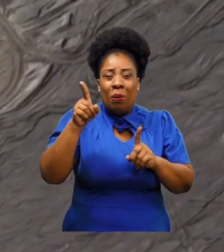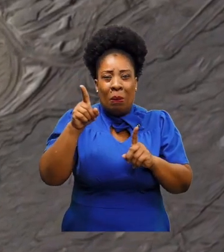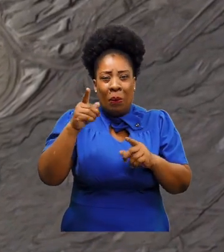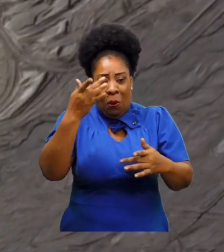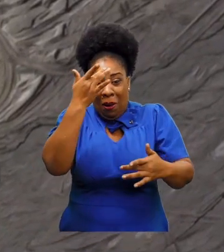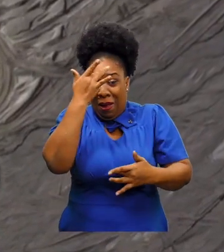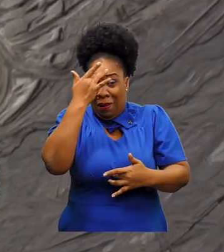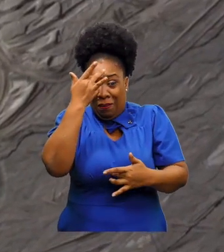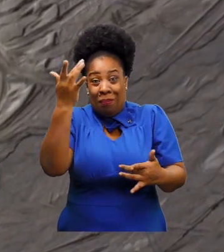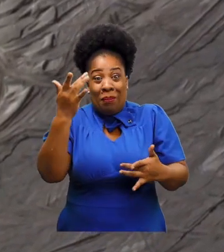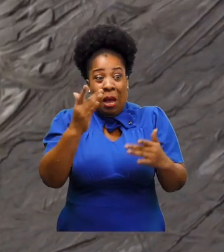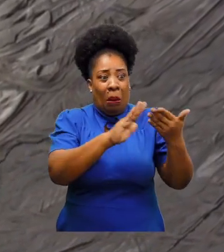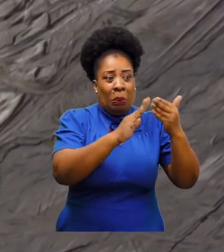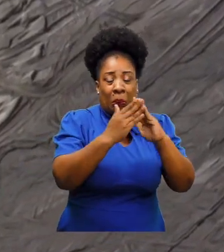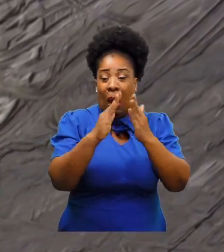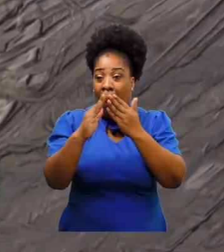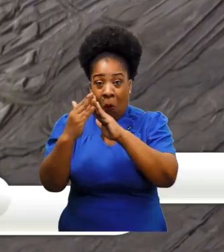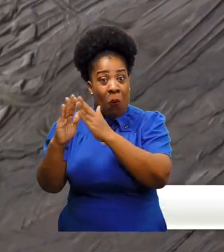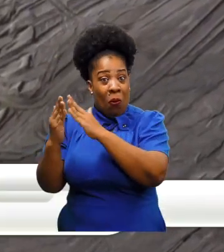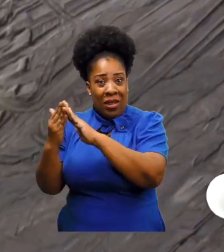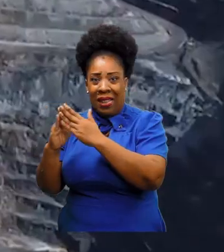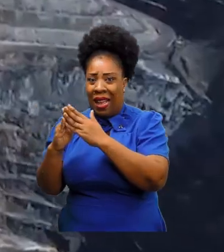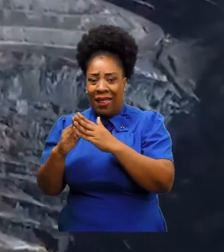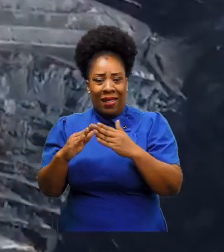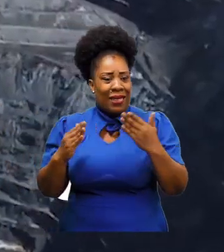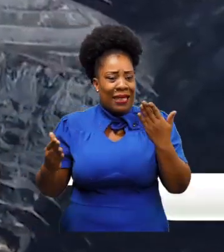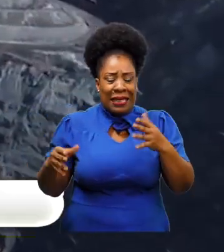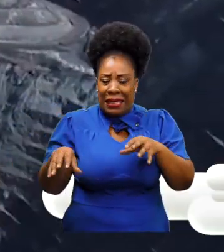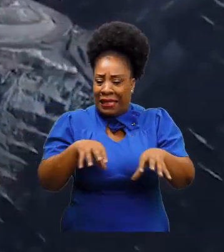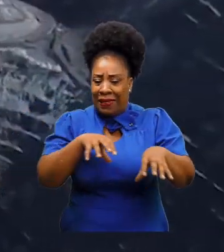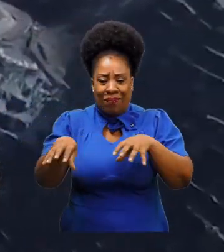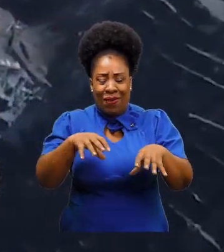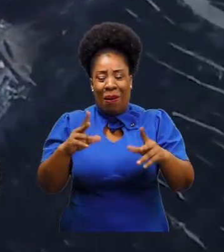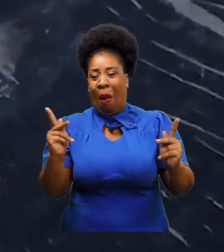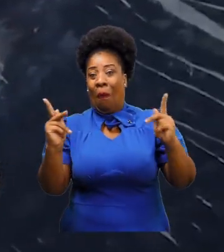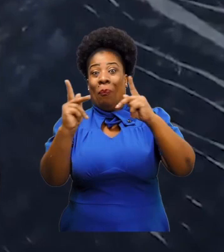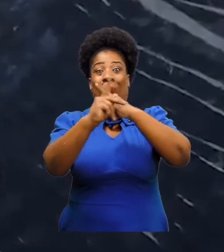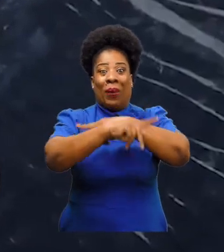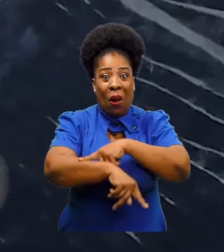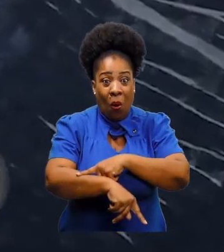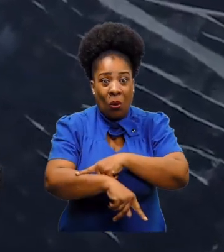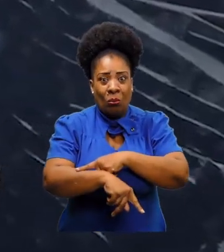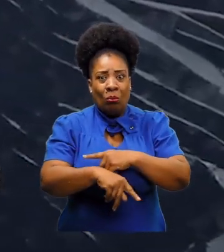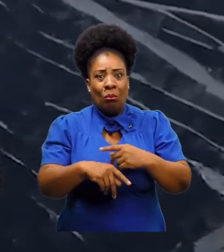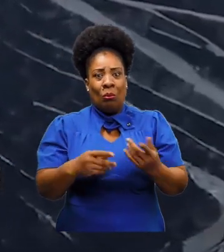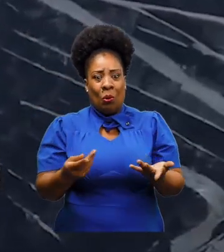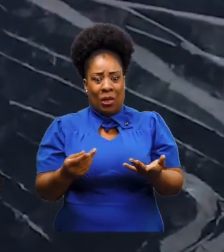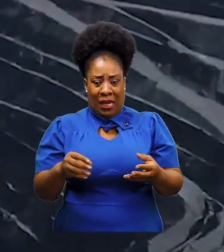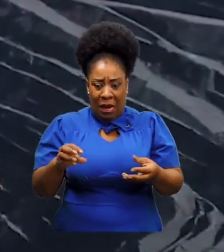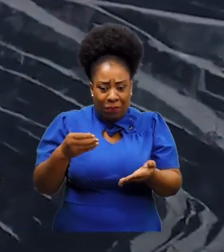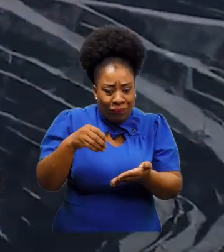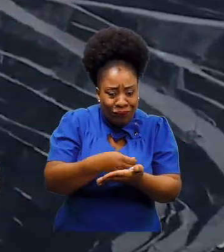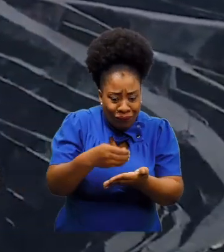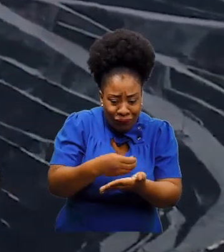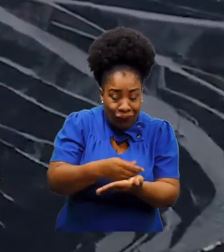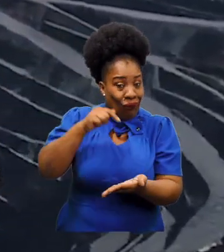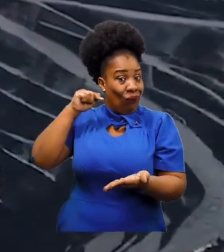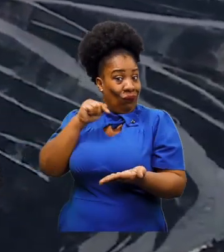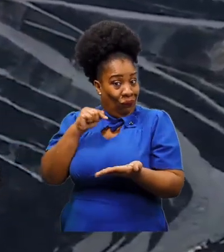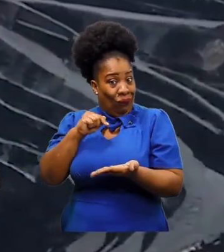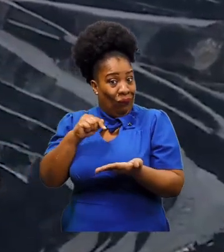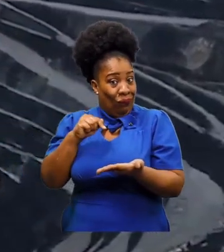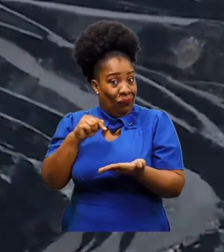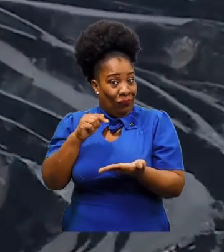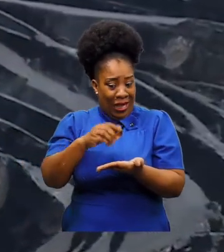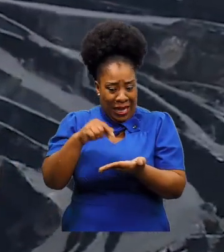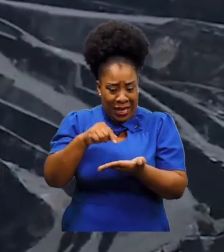sobre todo para la salud de la población que circunda esos lugares. La situación ha ido empeorando, porque estos pasivos ambientales